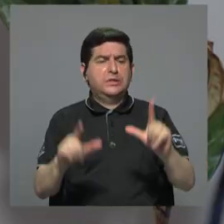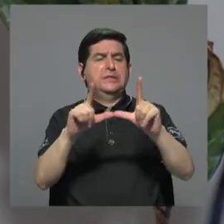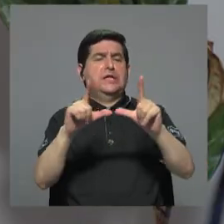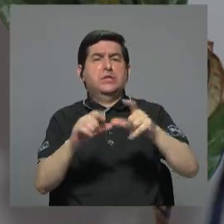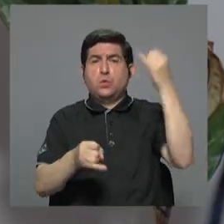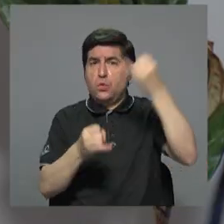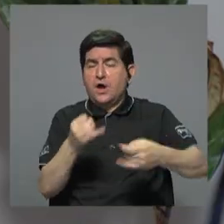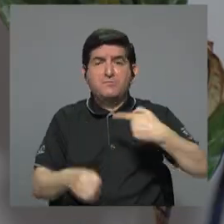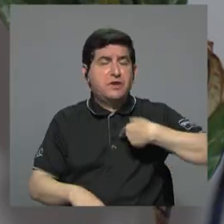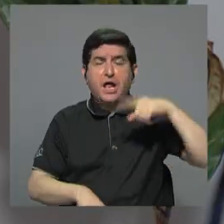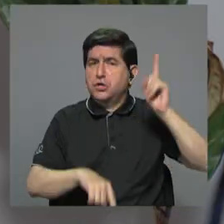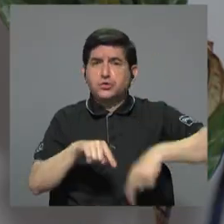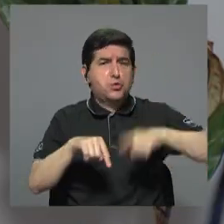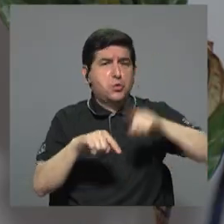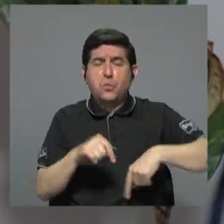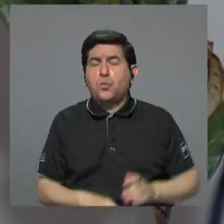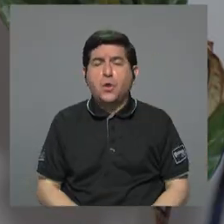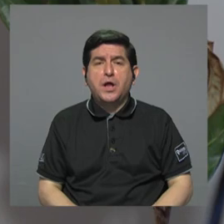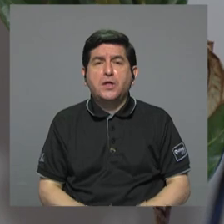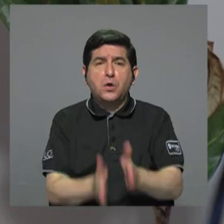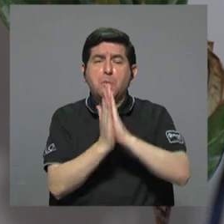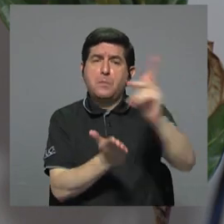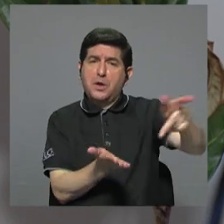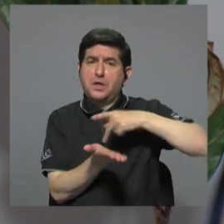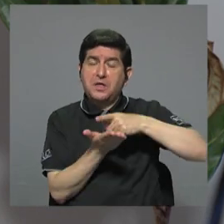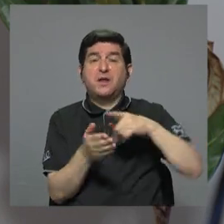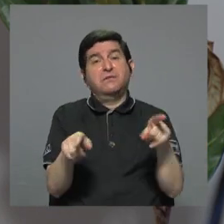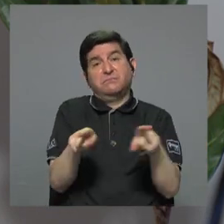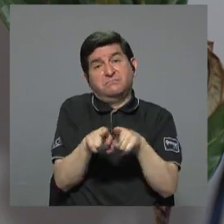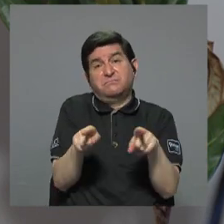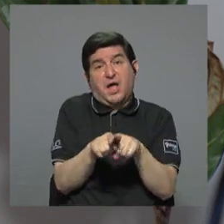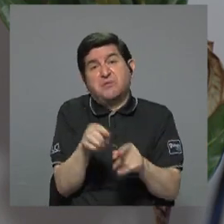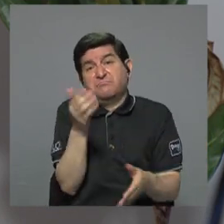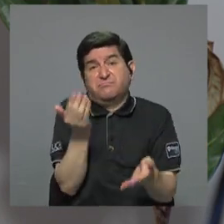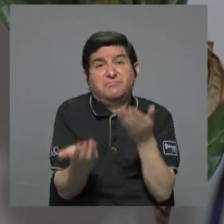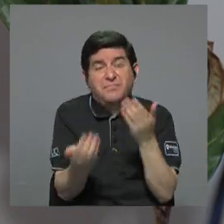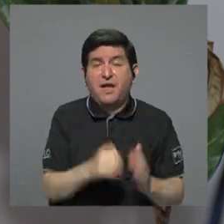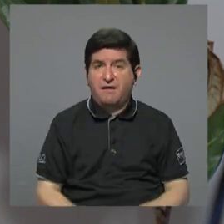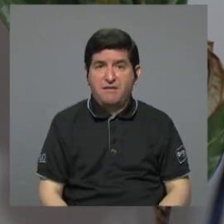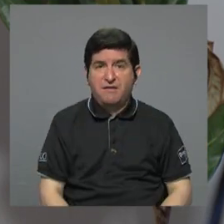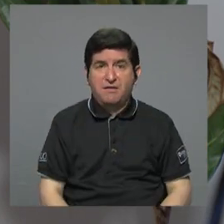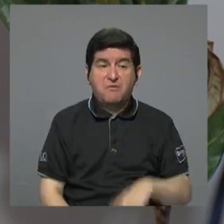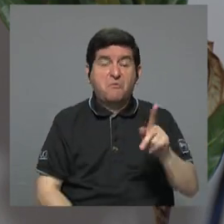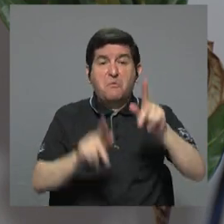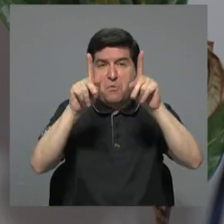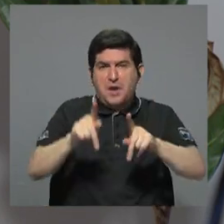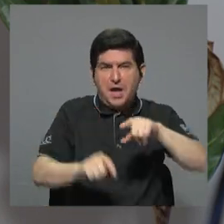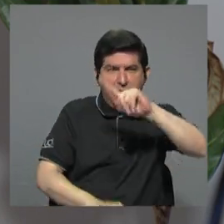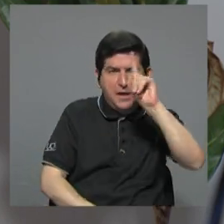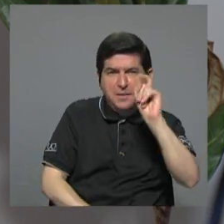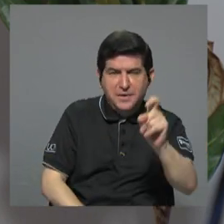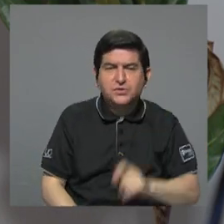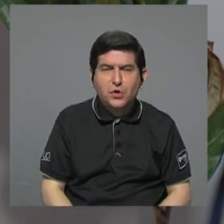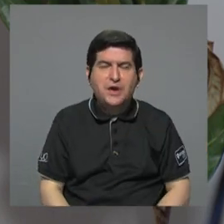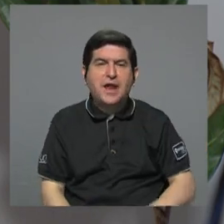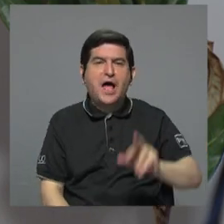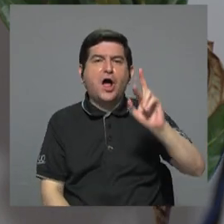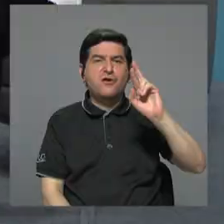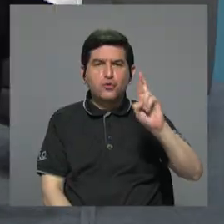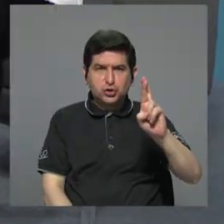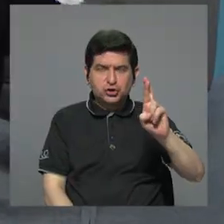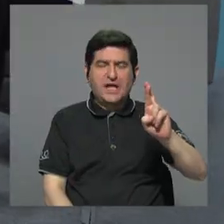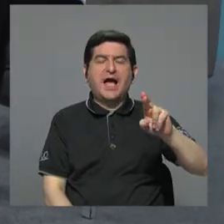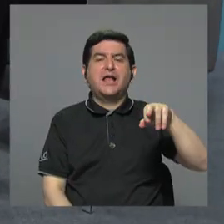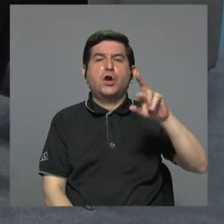finalmente no voy a poder cobrar, pues como decía también una de las personas consultadas, Rosai Rosales,